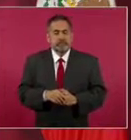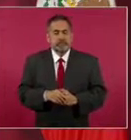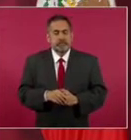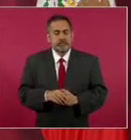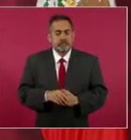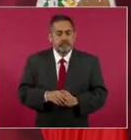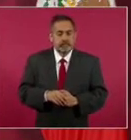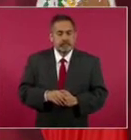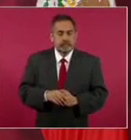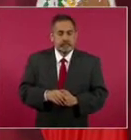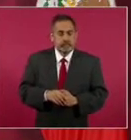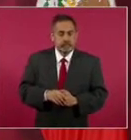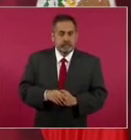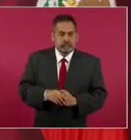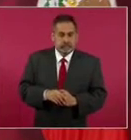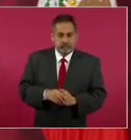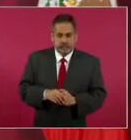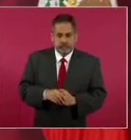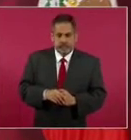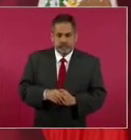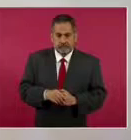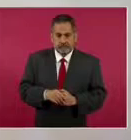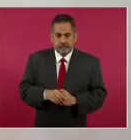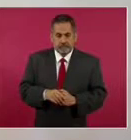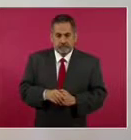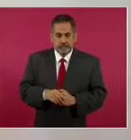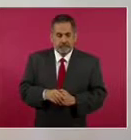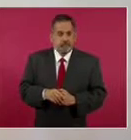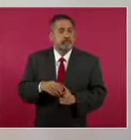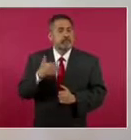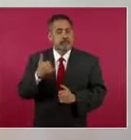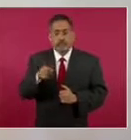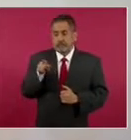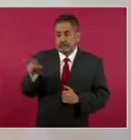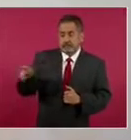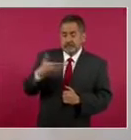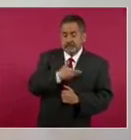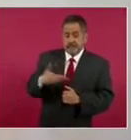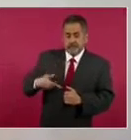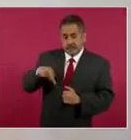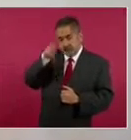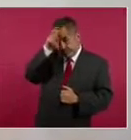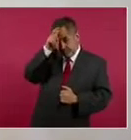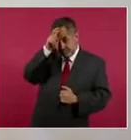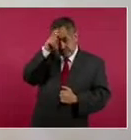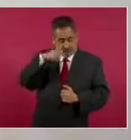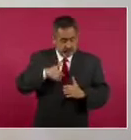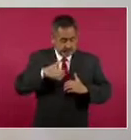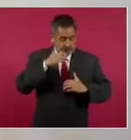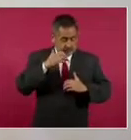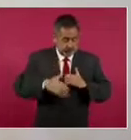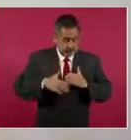ser el presidente del Perú el que reciba